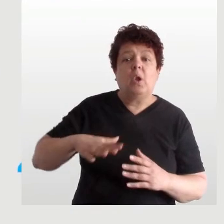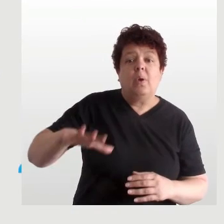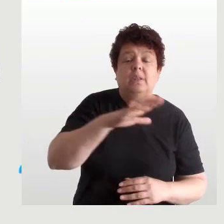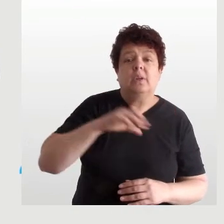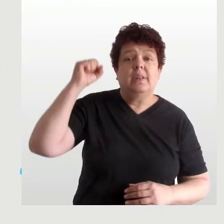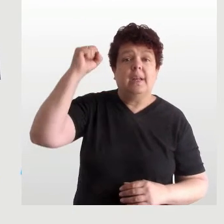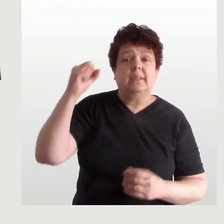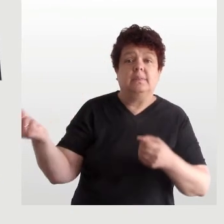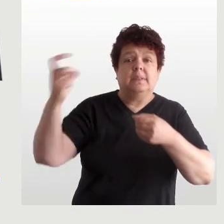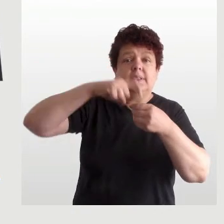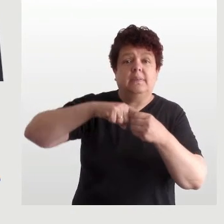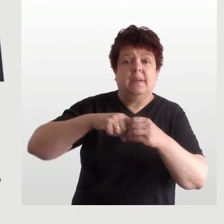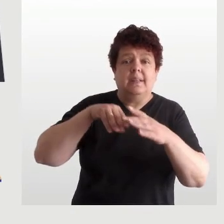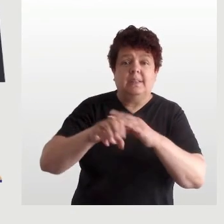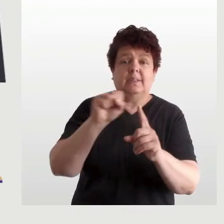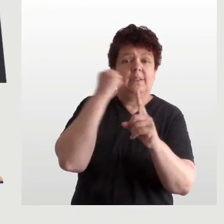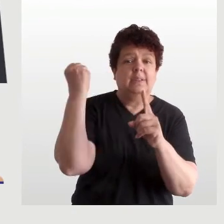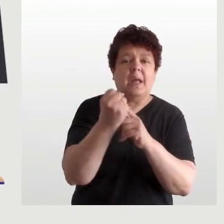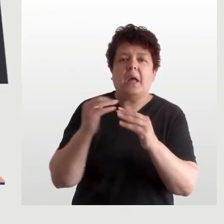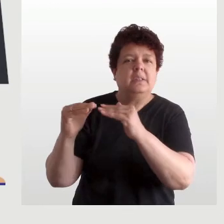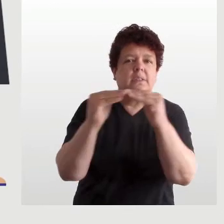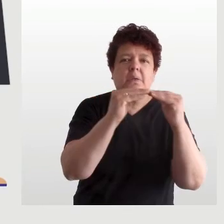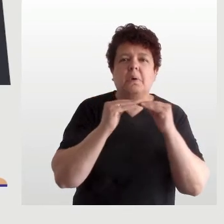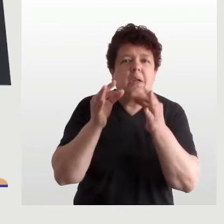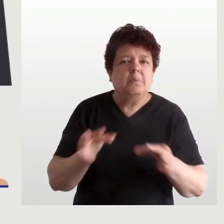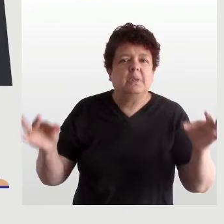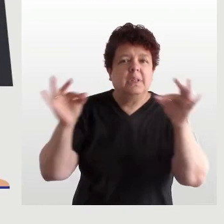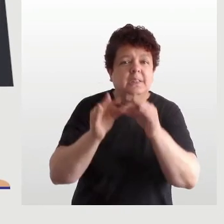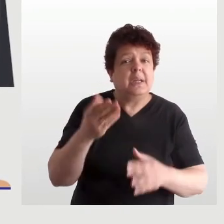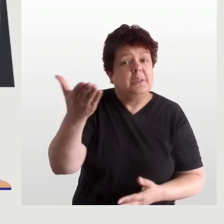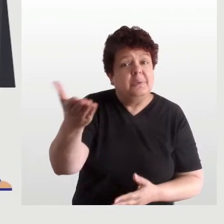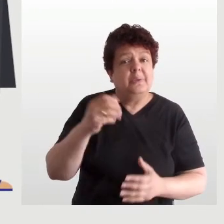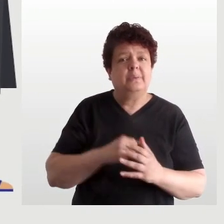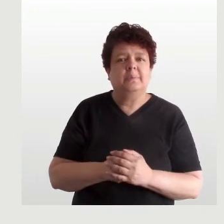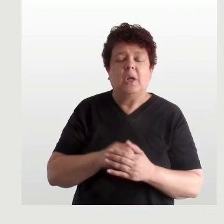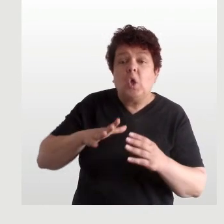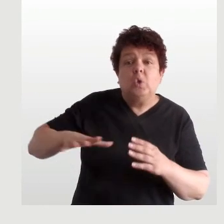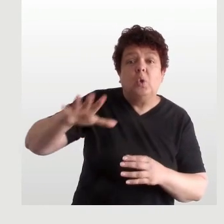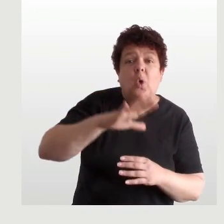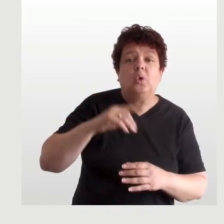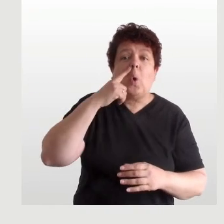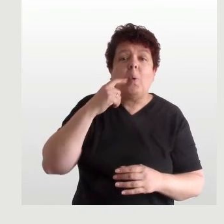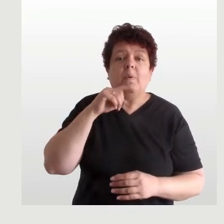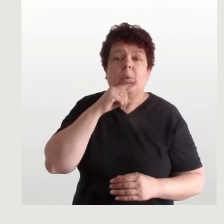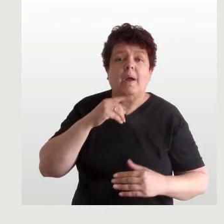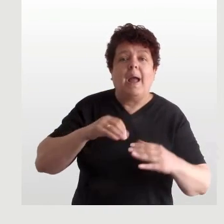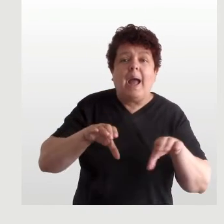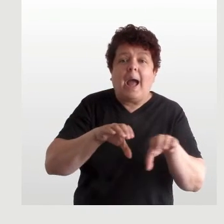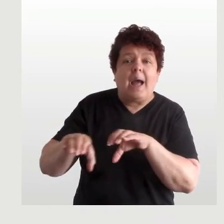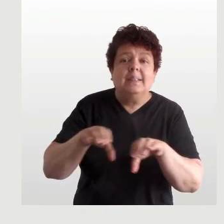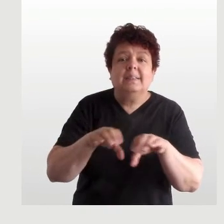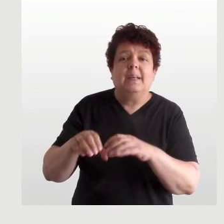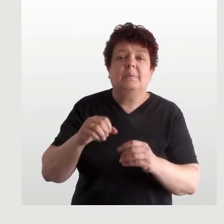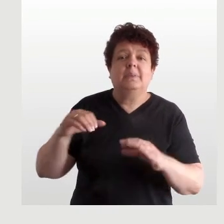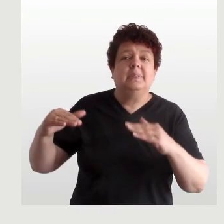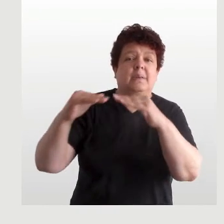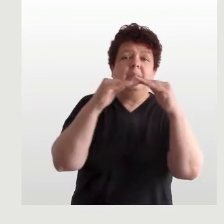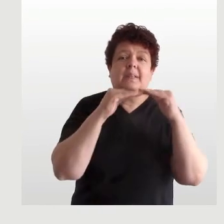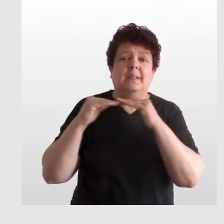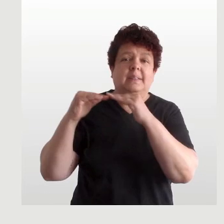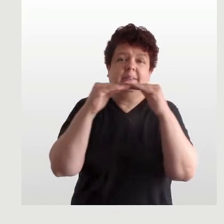Nuestro derecho a participar en la sociedad es igual de importante que el tuyo. Todas y todos construimos igualdad.